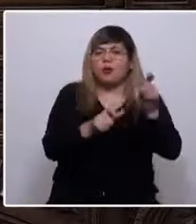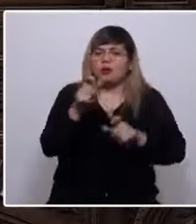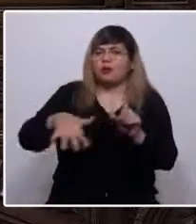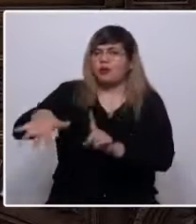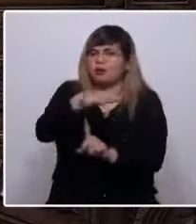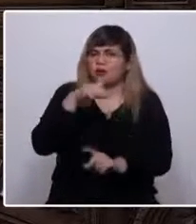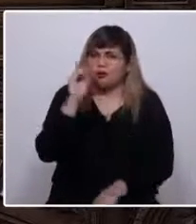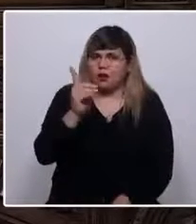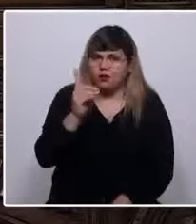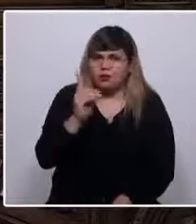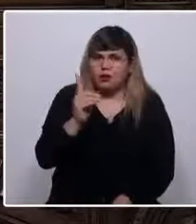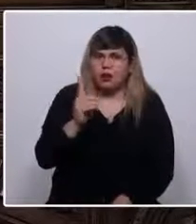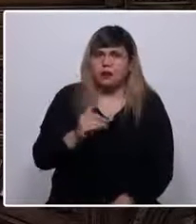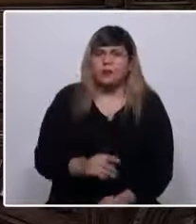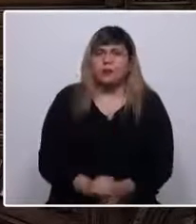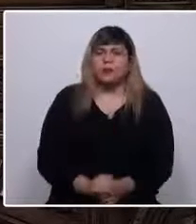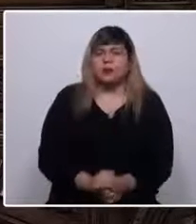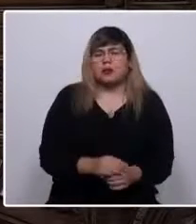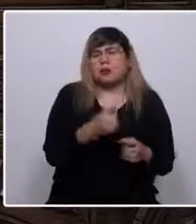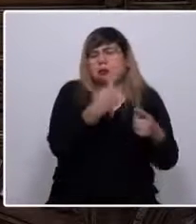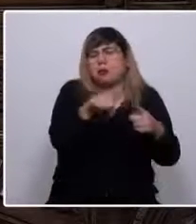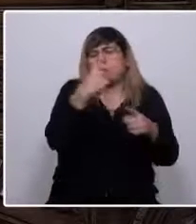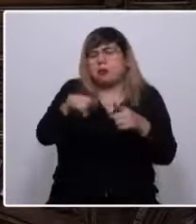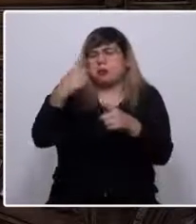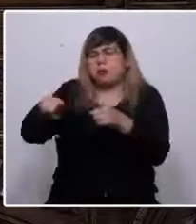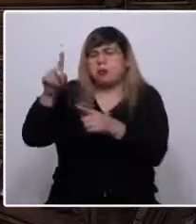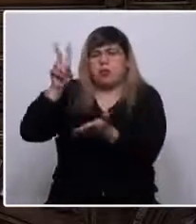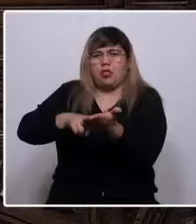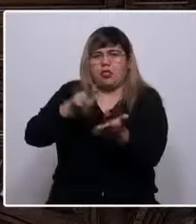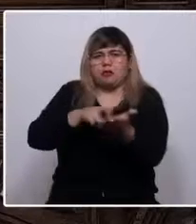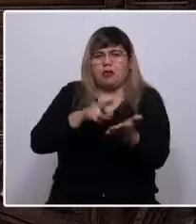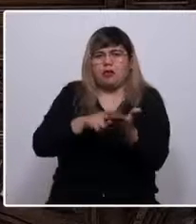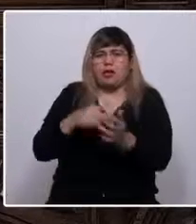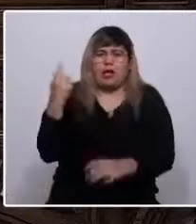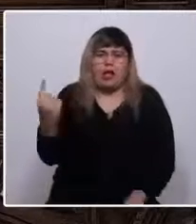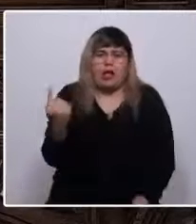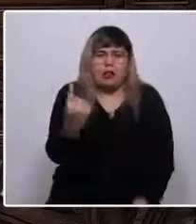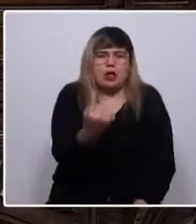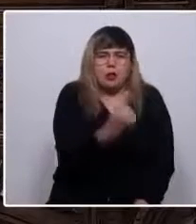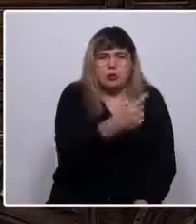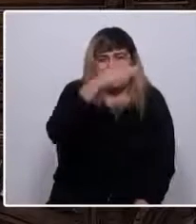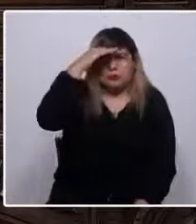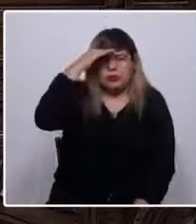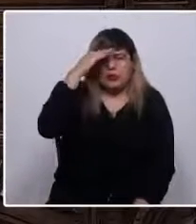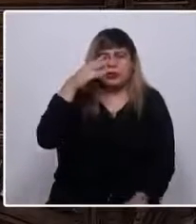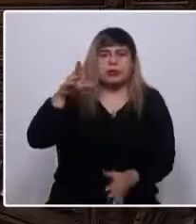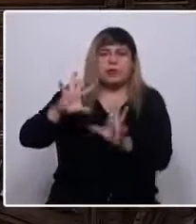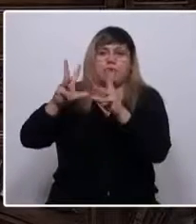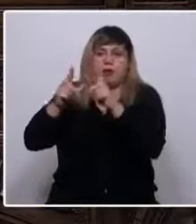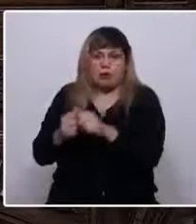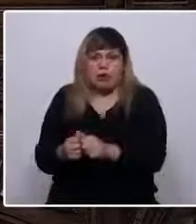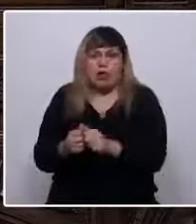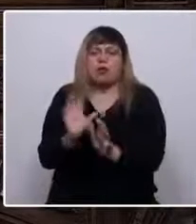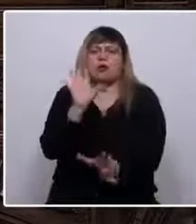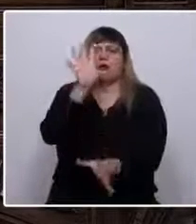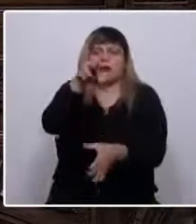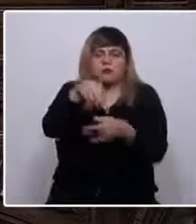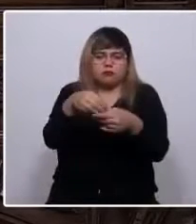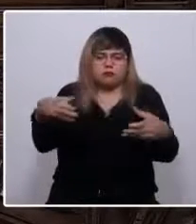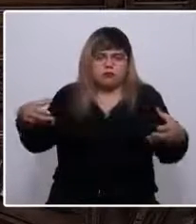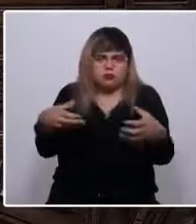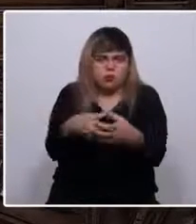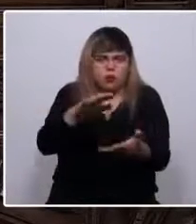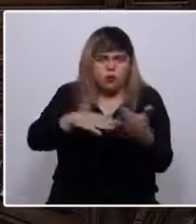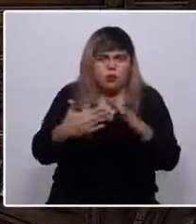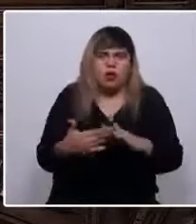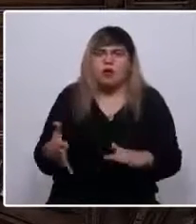de discapacidad, entre tantas otras realidades individuales y familiares que conforman a la comunidad, no